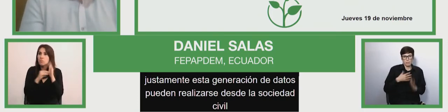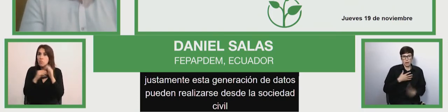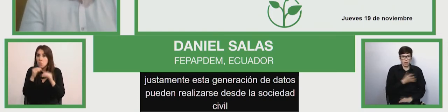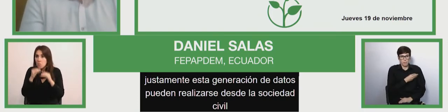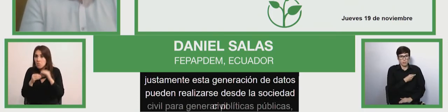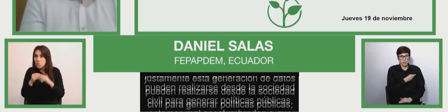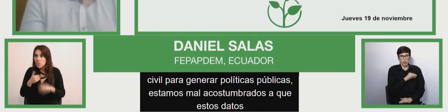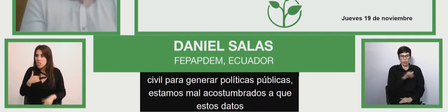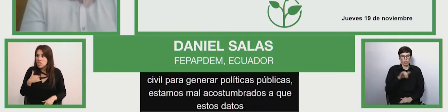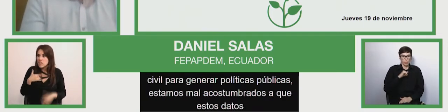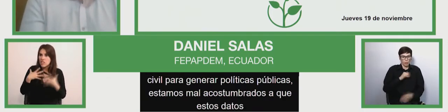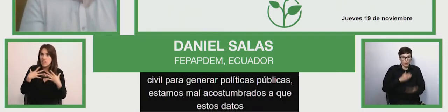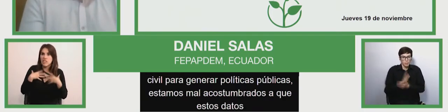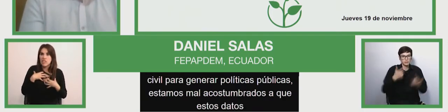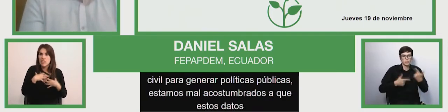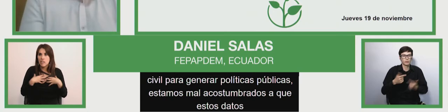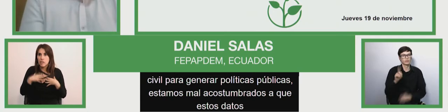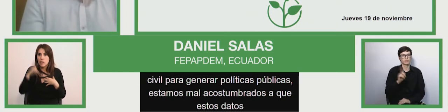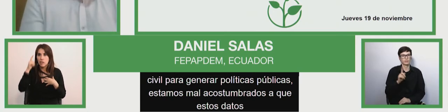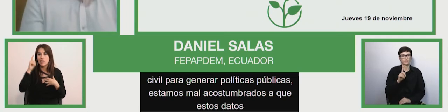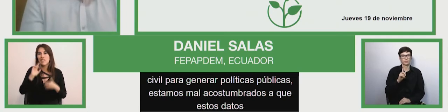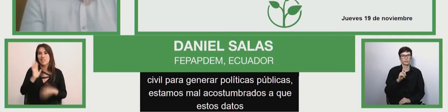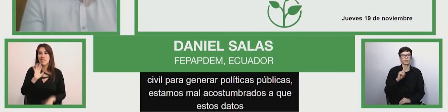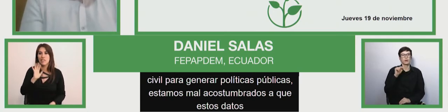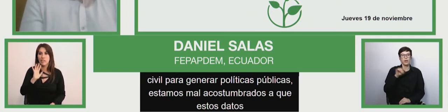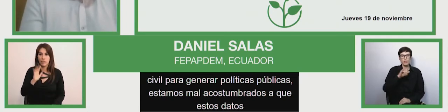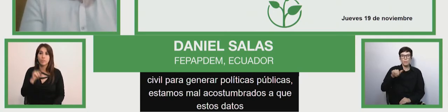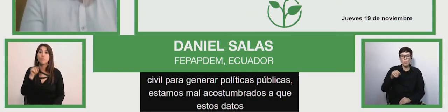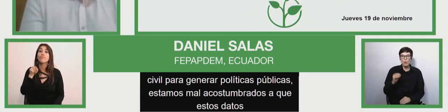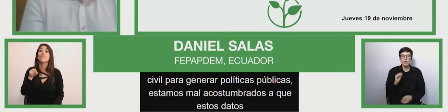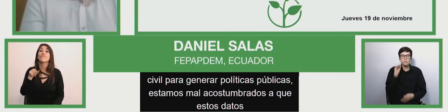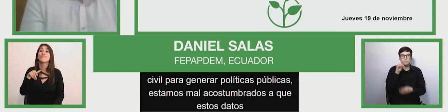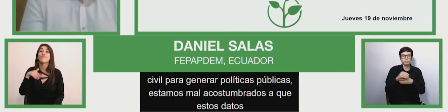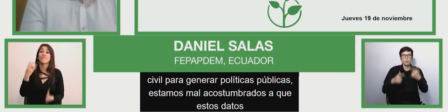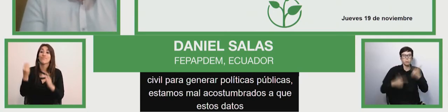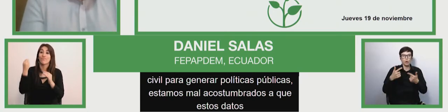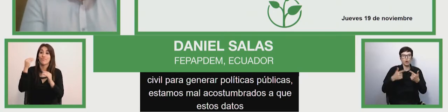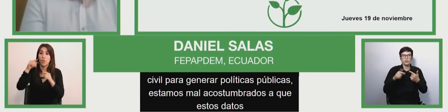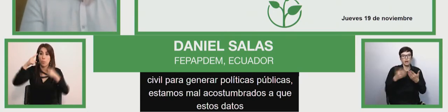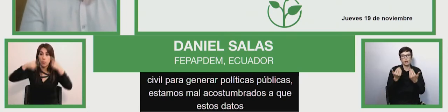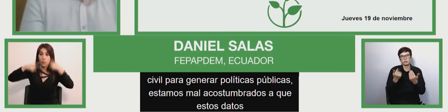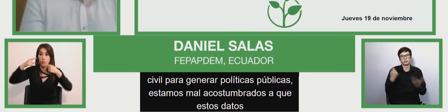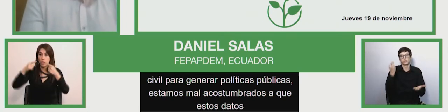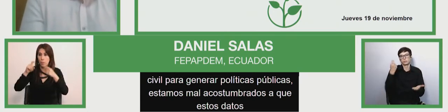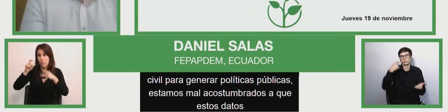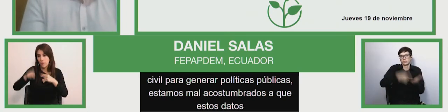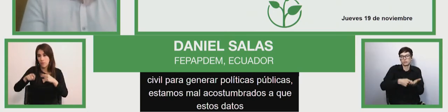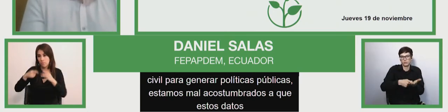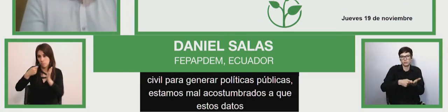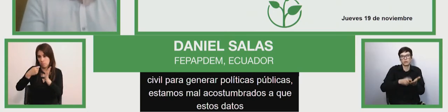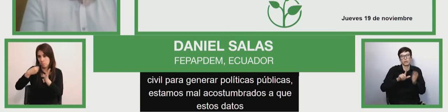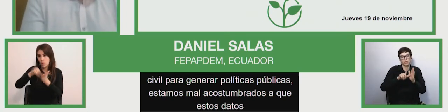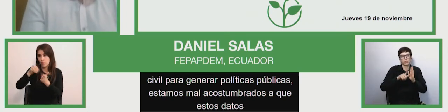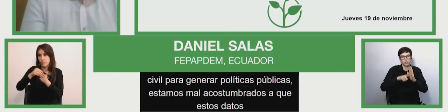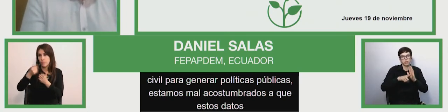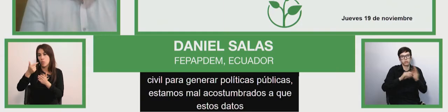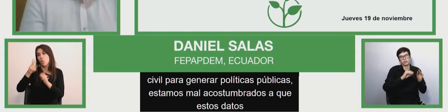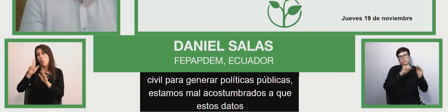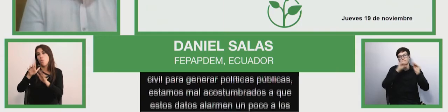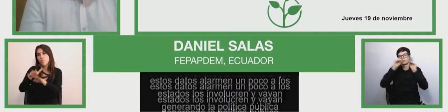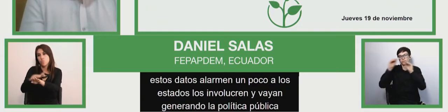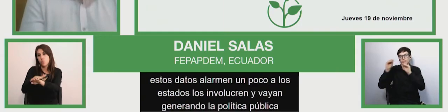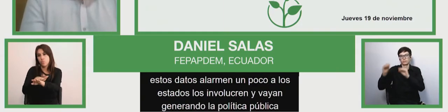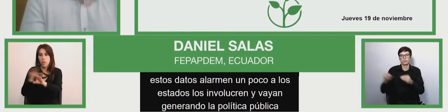vayan generando la política pública. Pero luego la aplicación de esta política pública requiere de recursos y es un proceso a veces bastante extenuante.